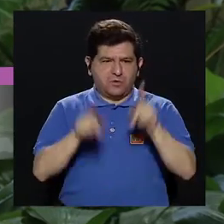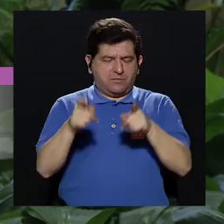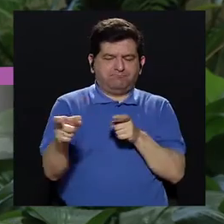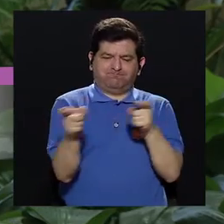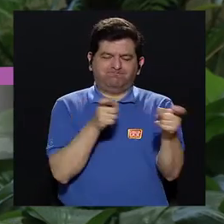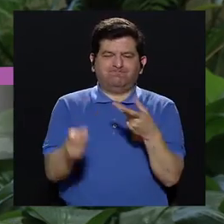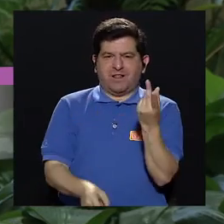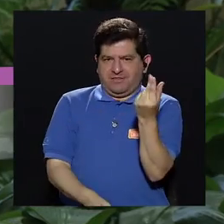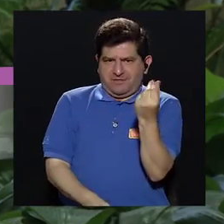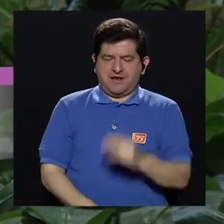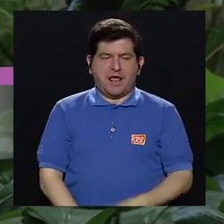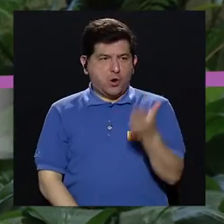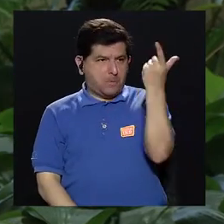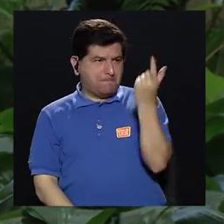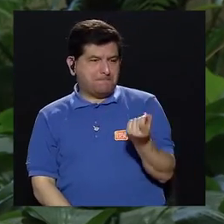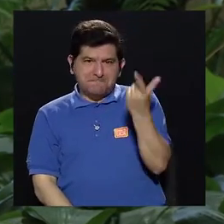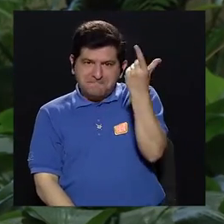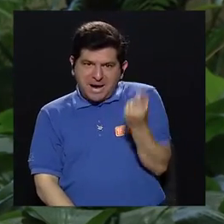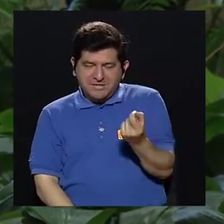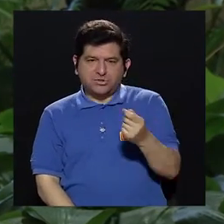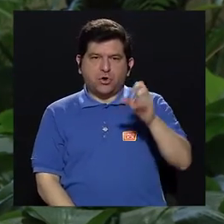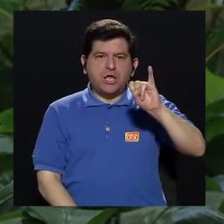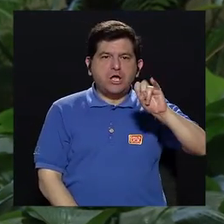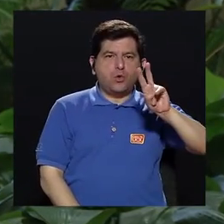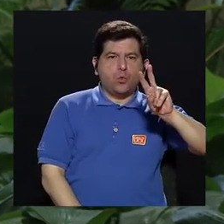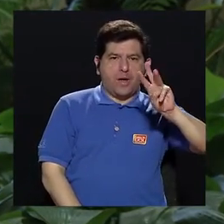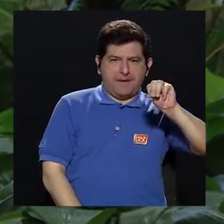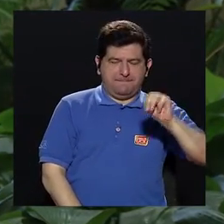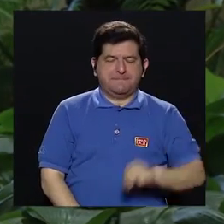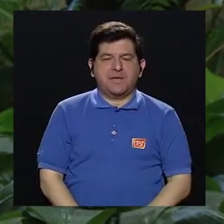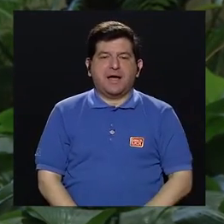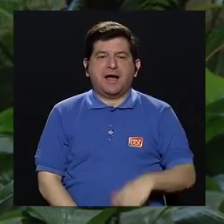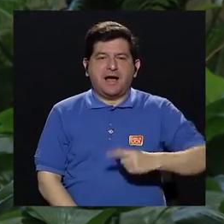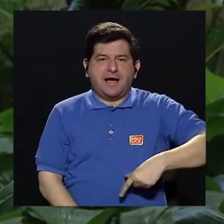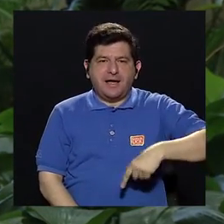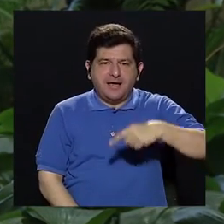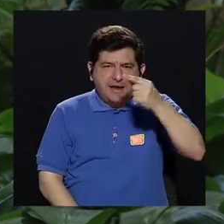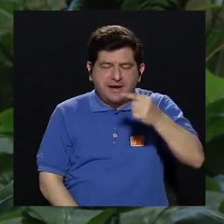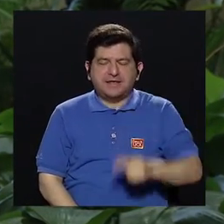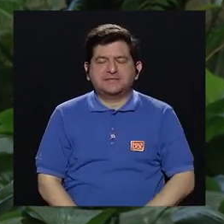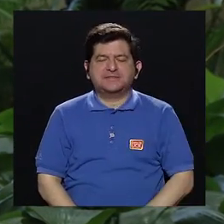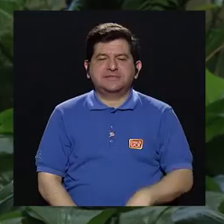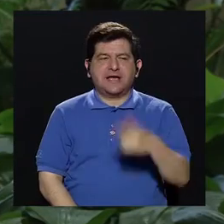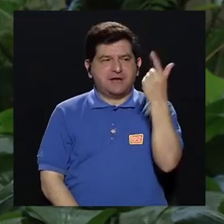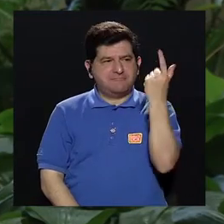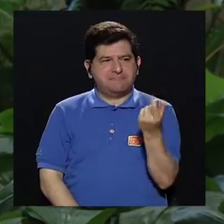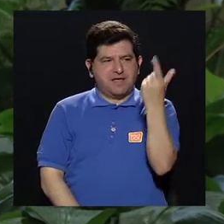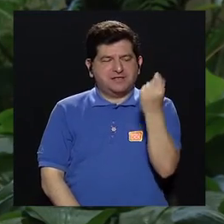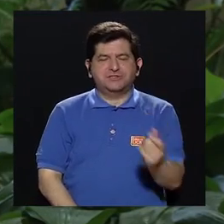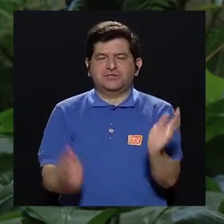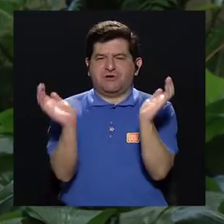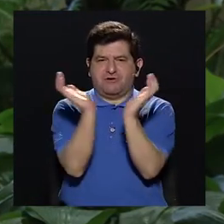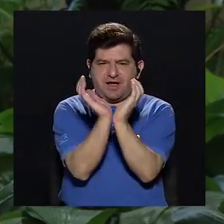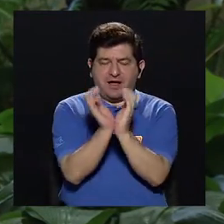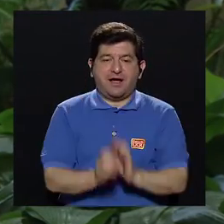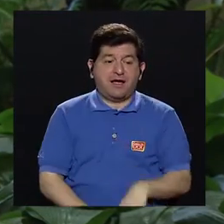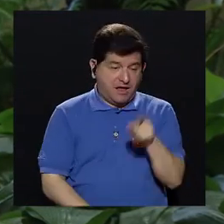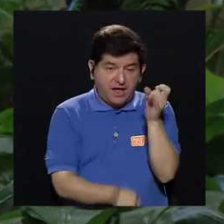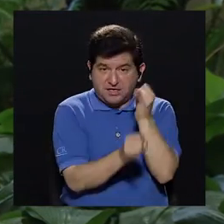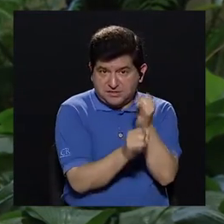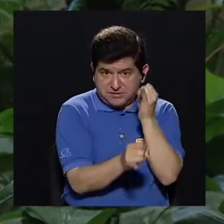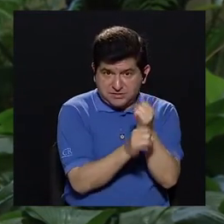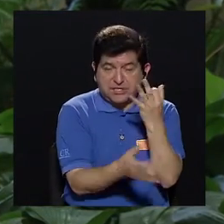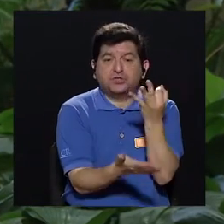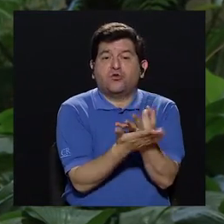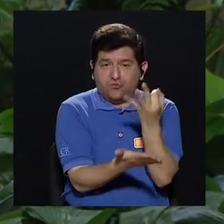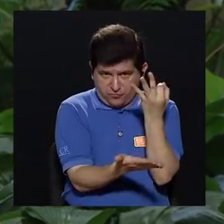administra el dinero de las pensiones del IVM es la gerencia de pensiones de la caja. Entonces, es una entidad, que es básicamente